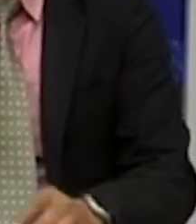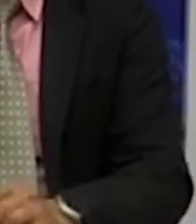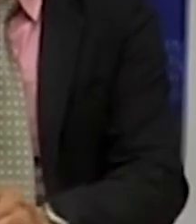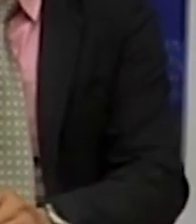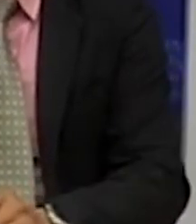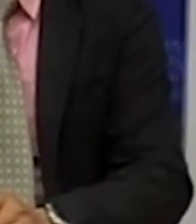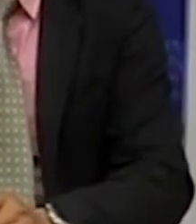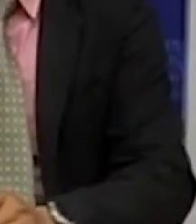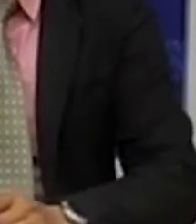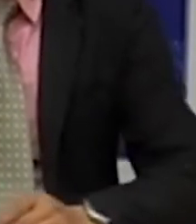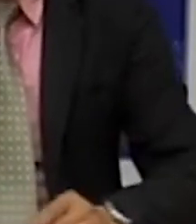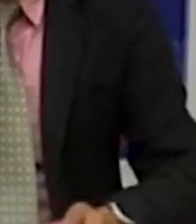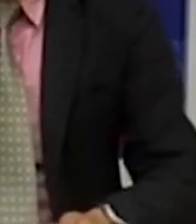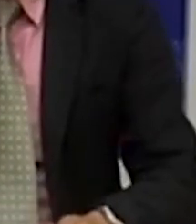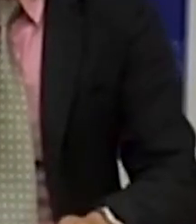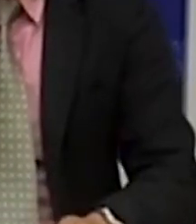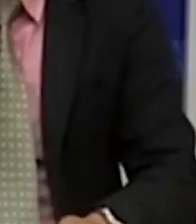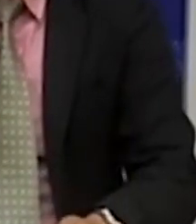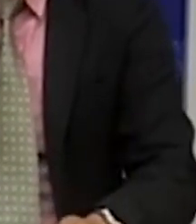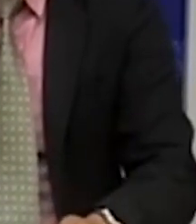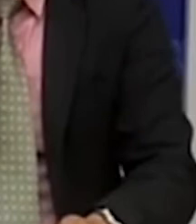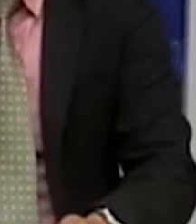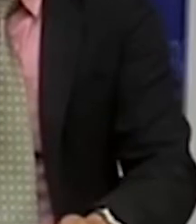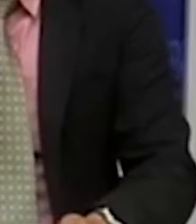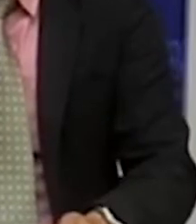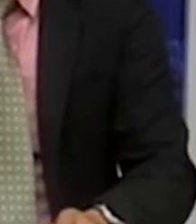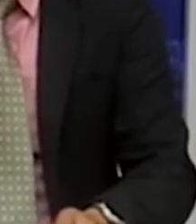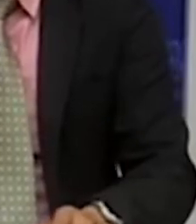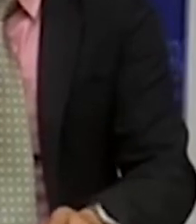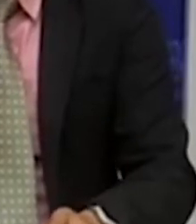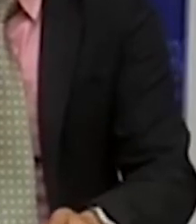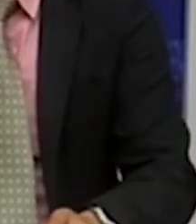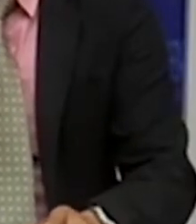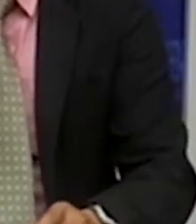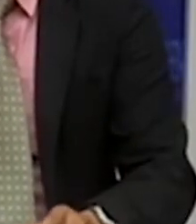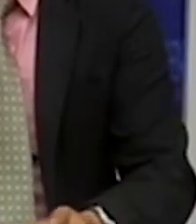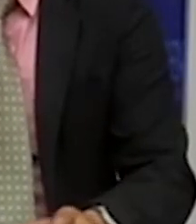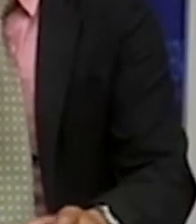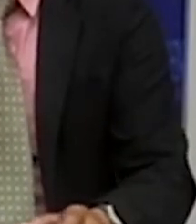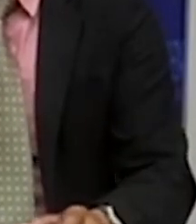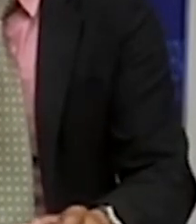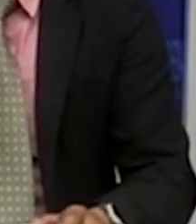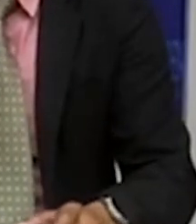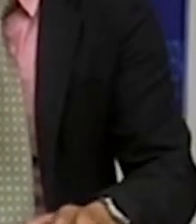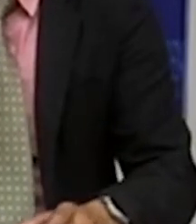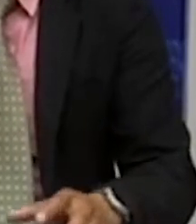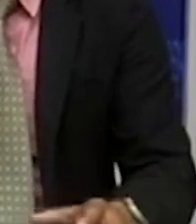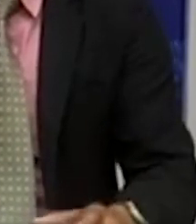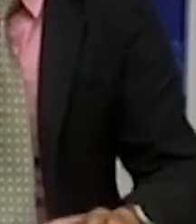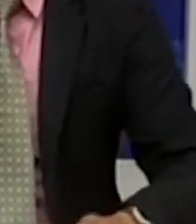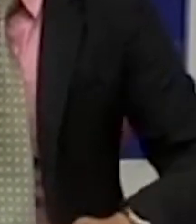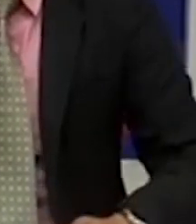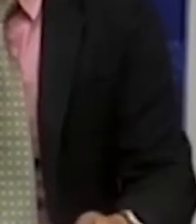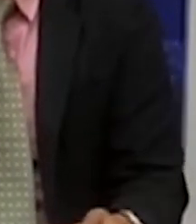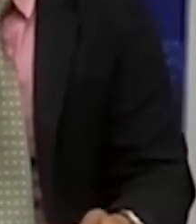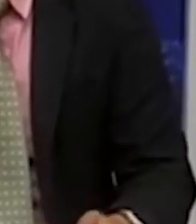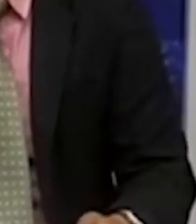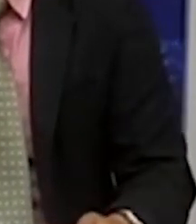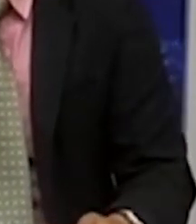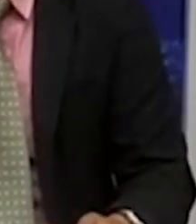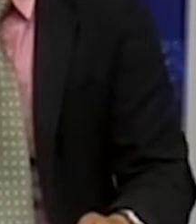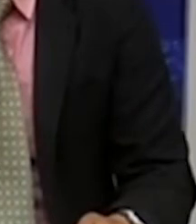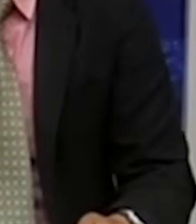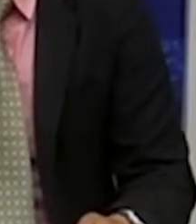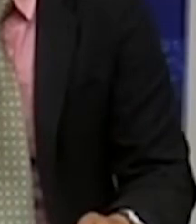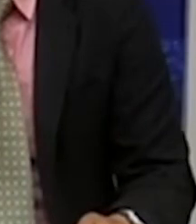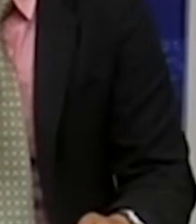buscar y plantear sugerencias que puedan ayudar con el tema de la economía que deja esta cuarentena.